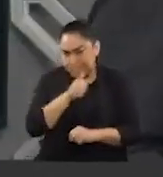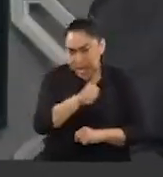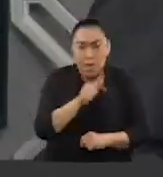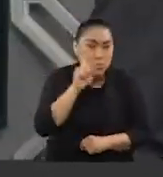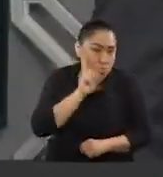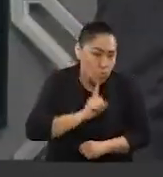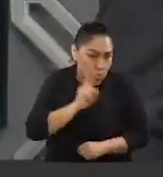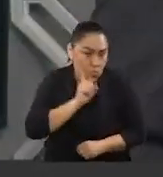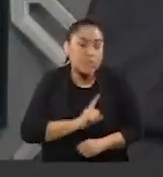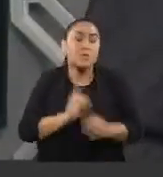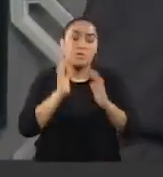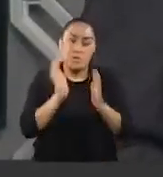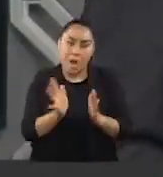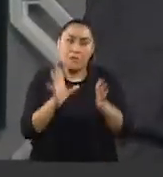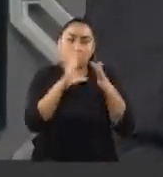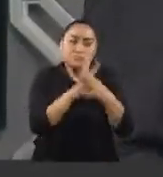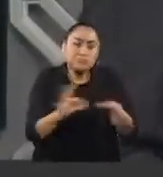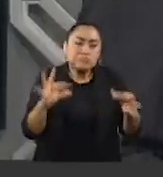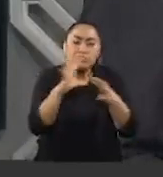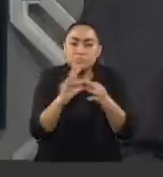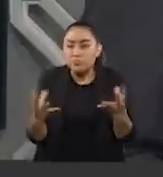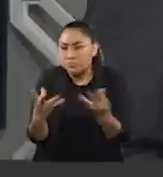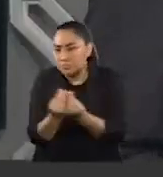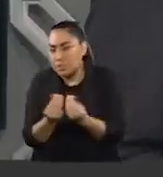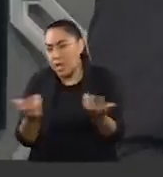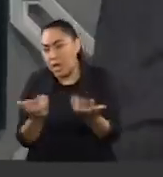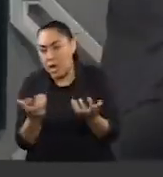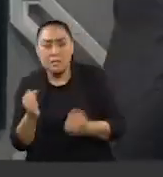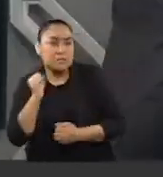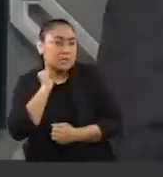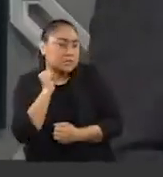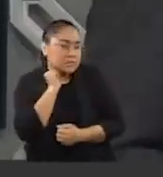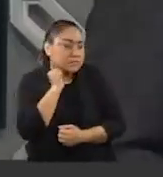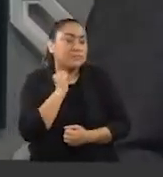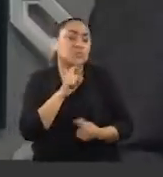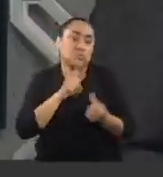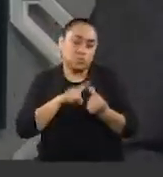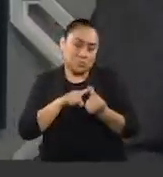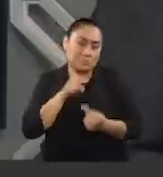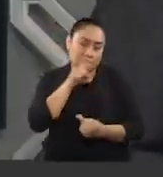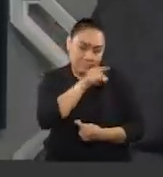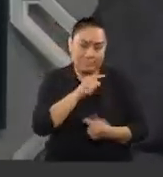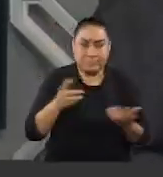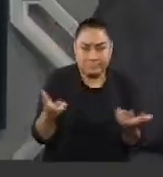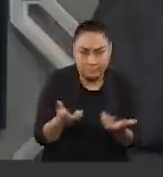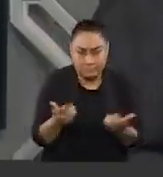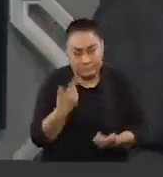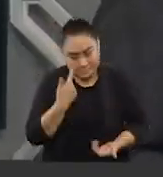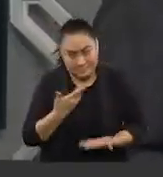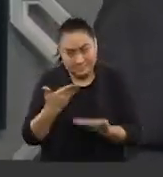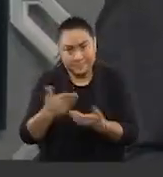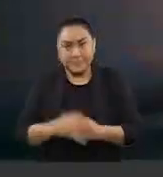se realizaron pronunciamientos de legisladoras principalmente en el Senado de la República. Vamos a ver.